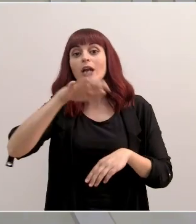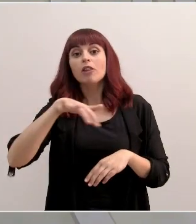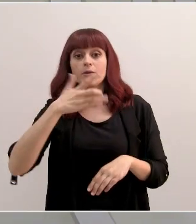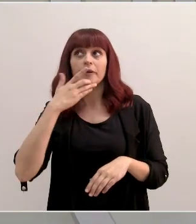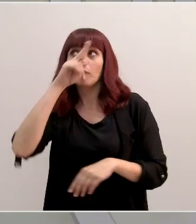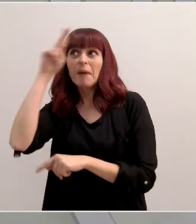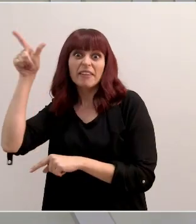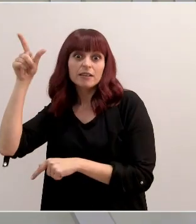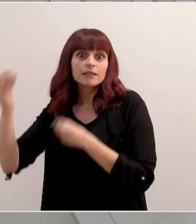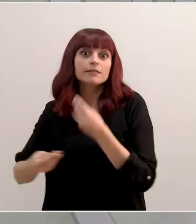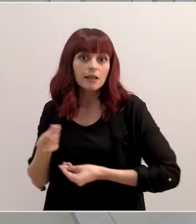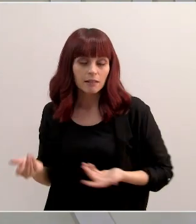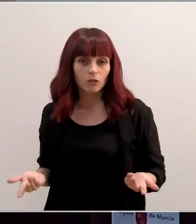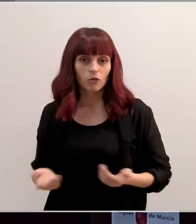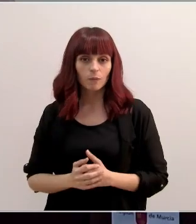Madrid, por ejemplo.